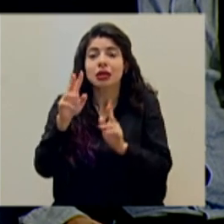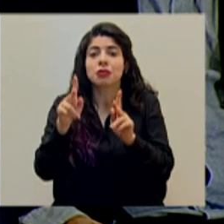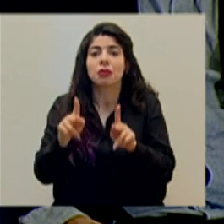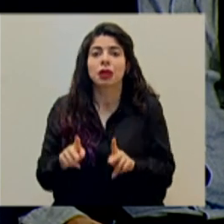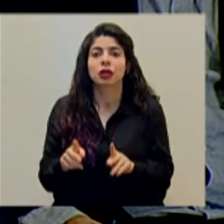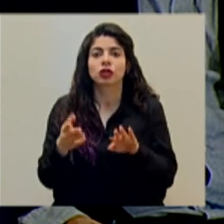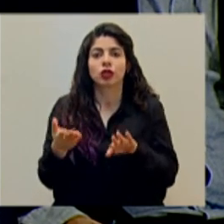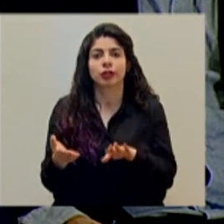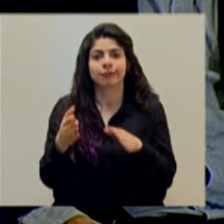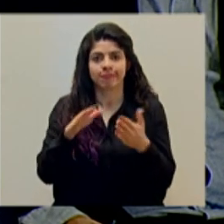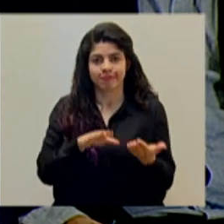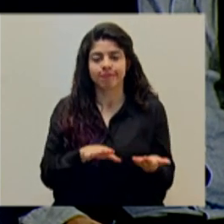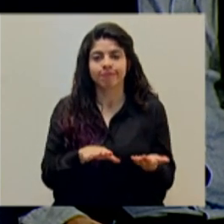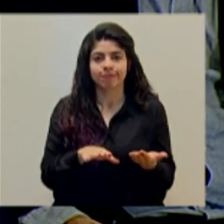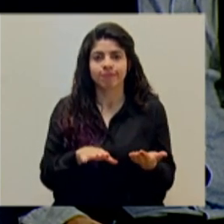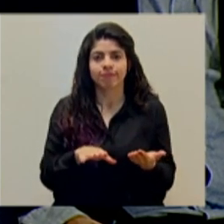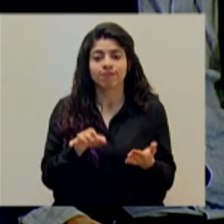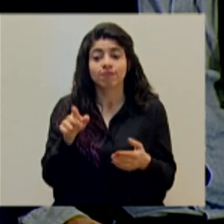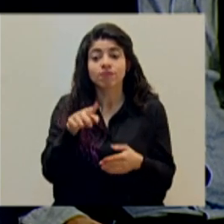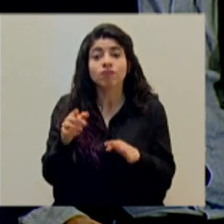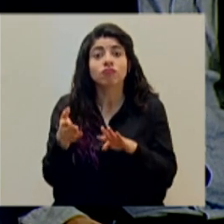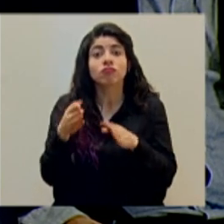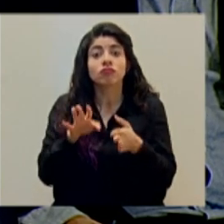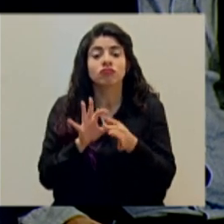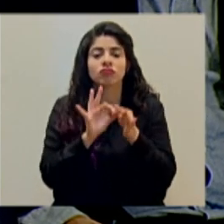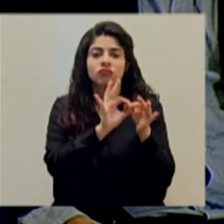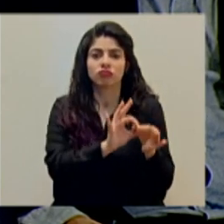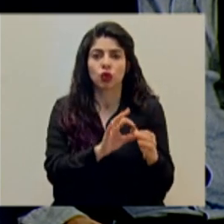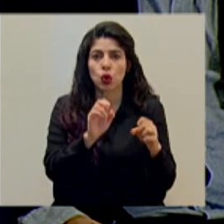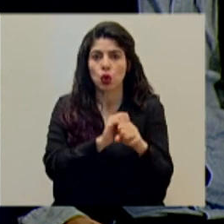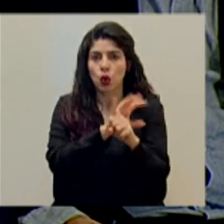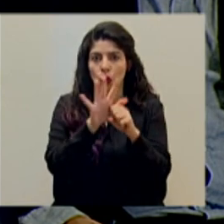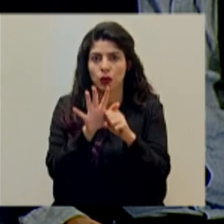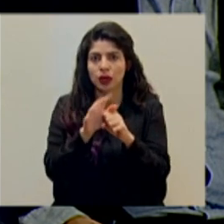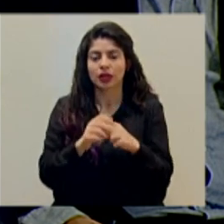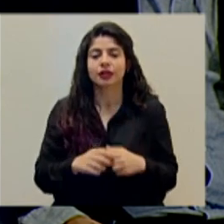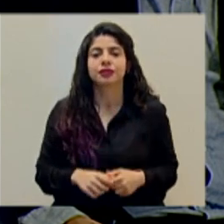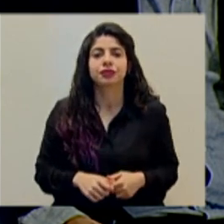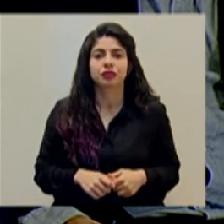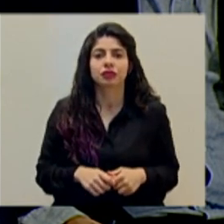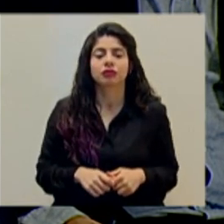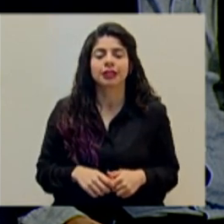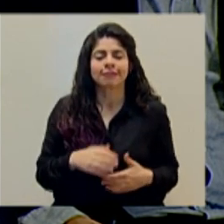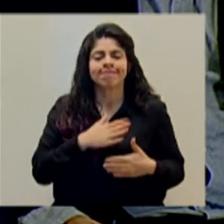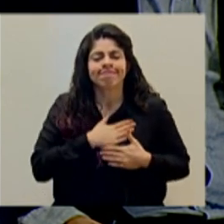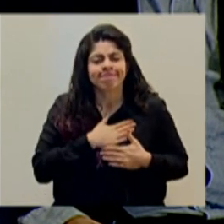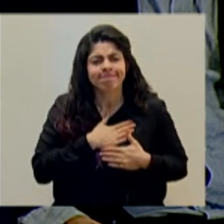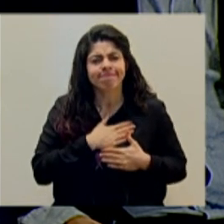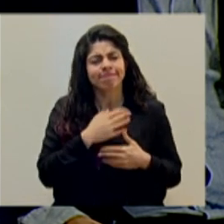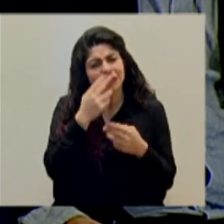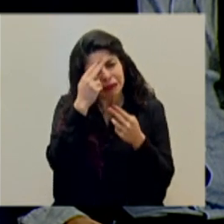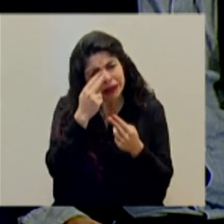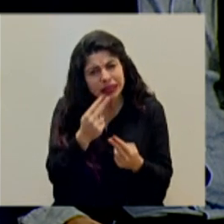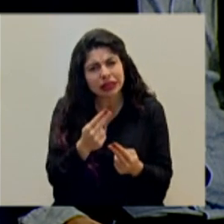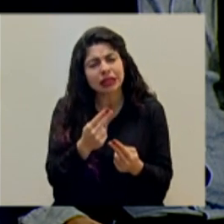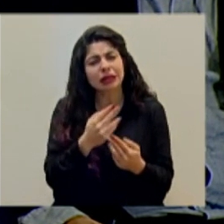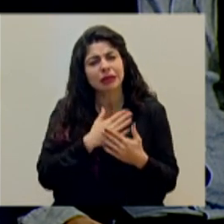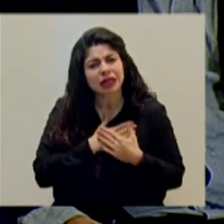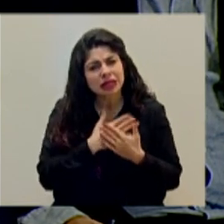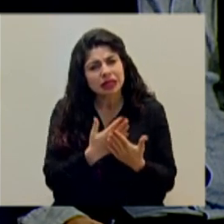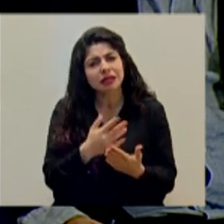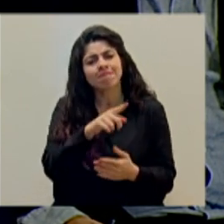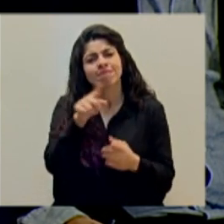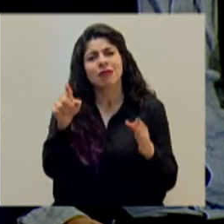fallecidas relacionadas con COVID-19. Extendemos el más sentido pésame a todas esas